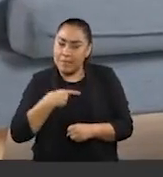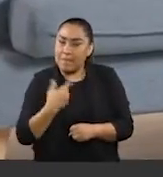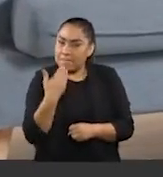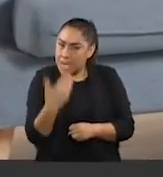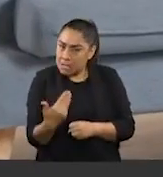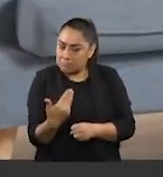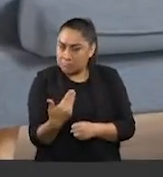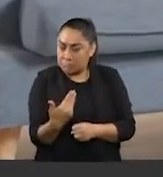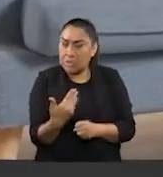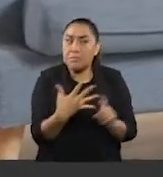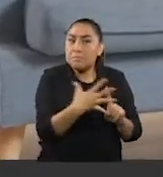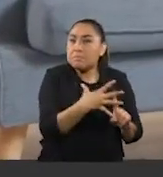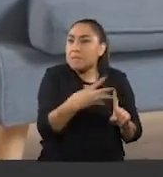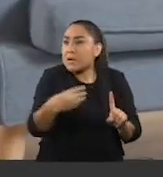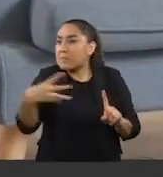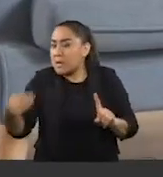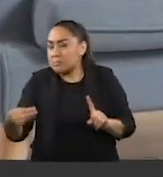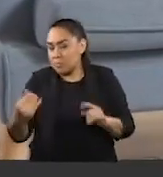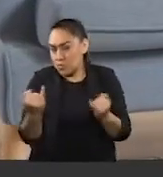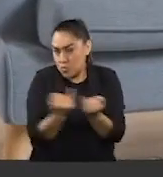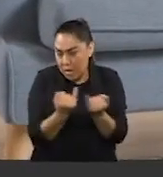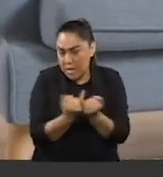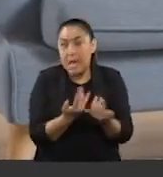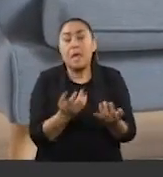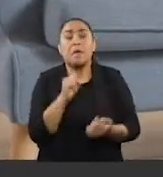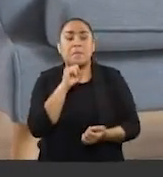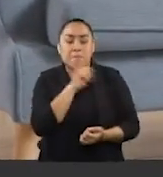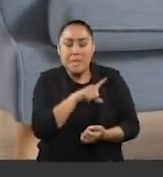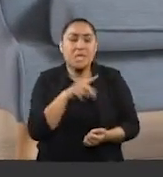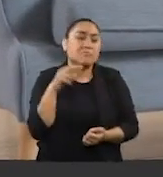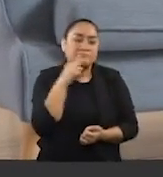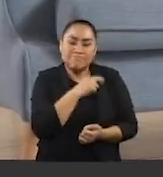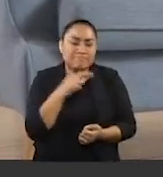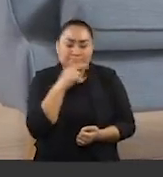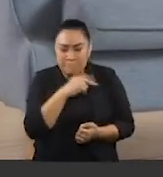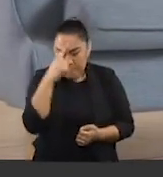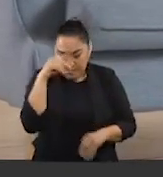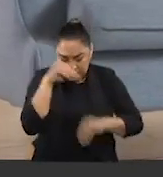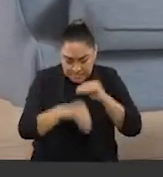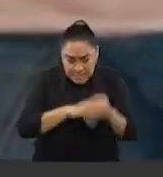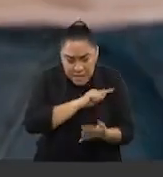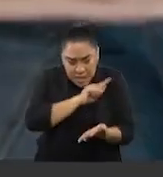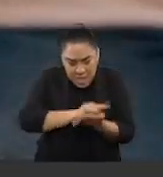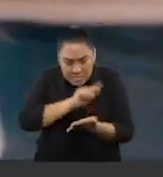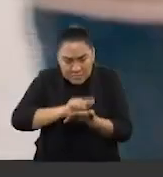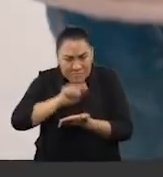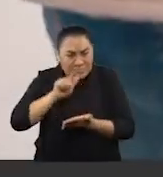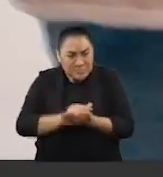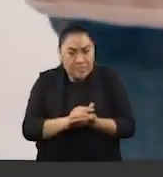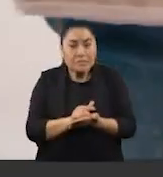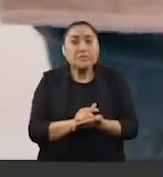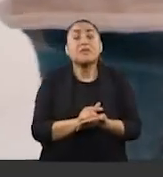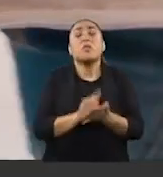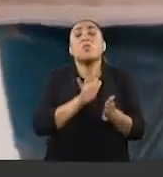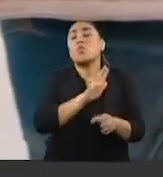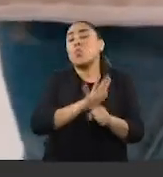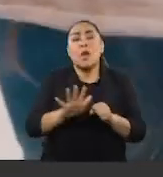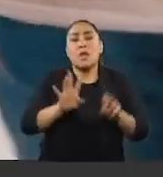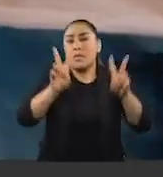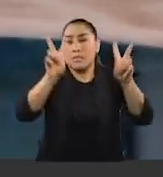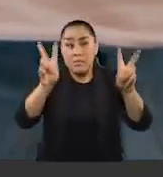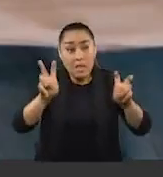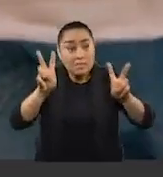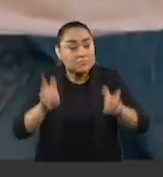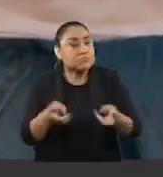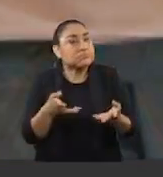puedan ser replicables, acelerar los procesos de reformas integrales en aquellos temas que han